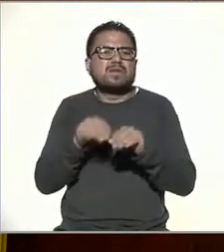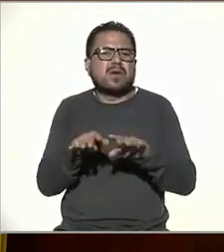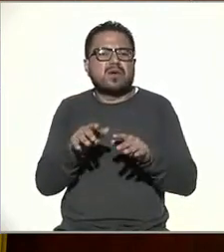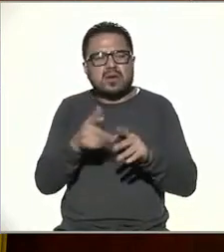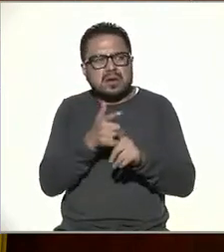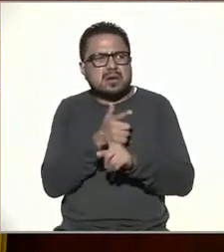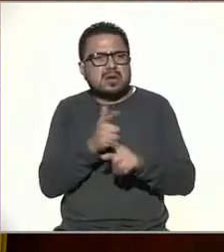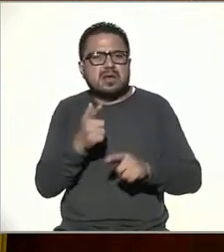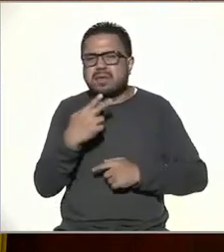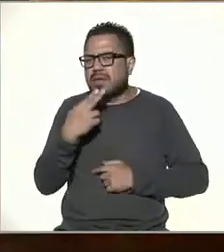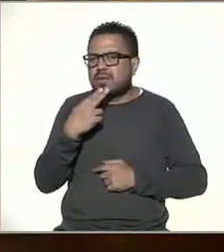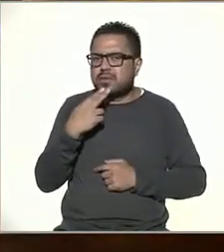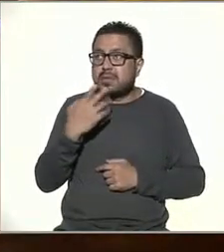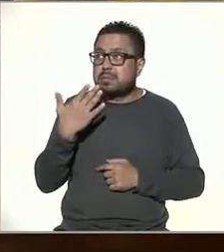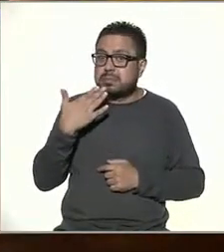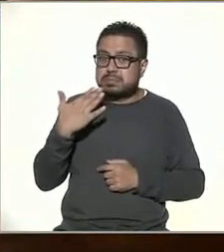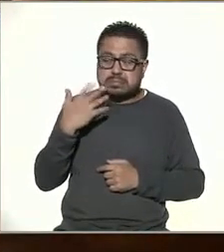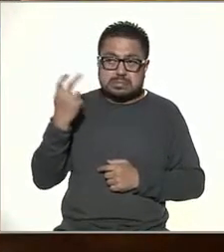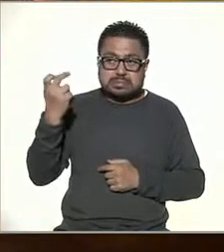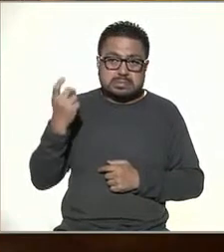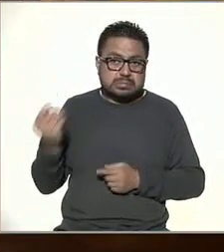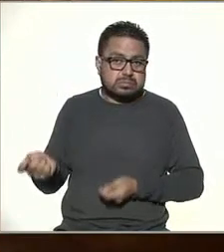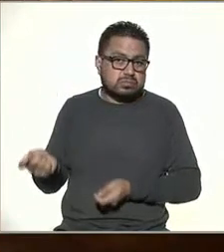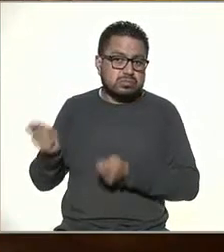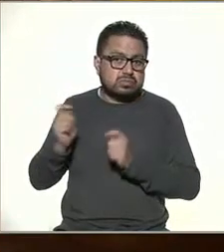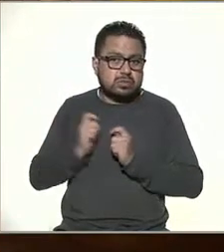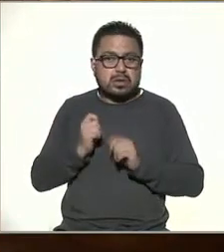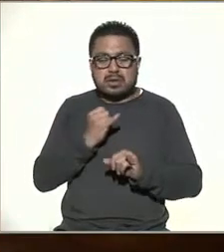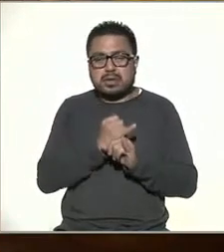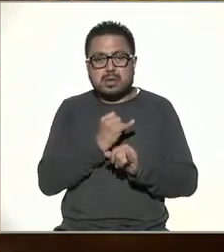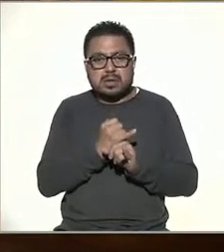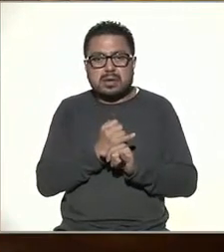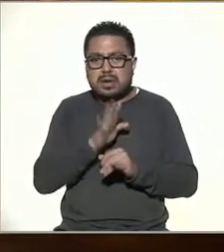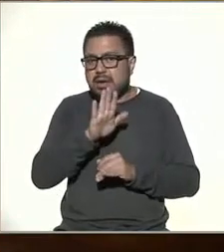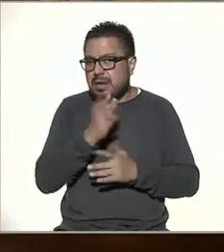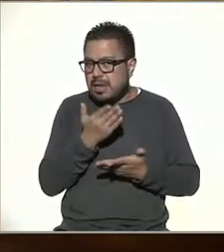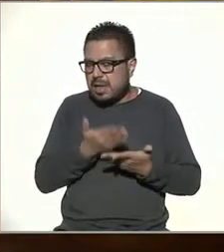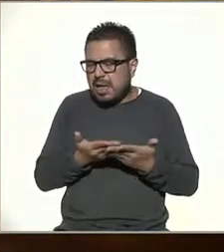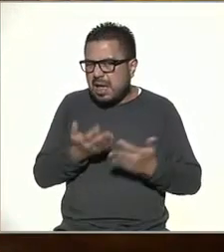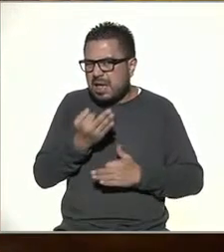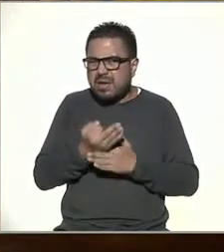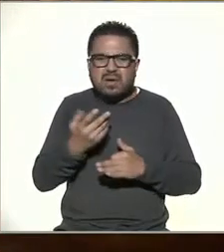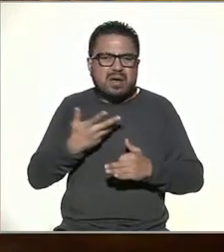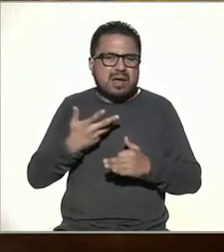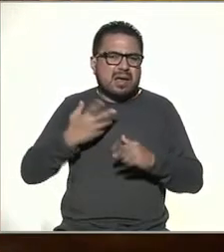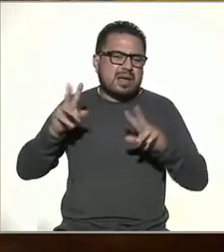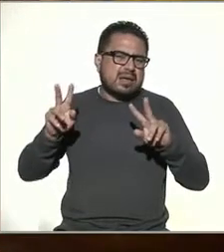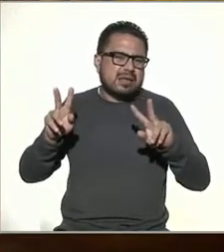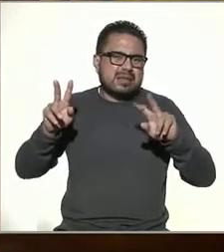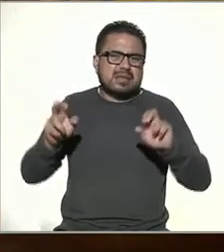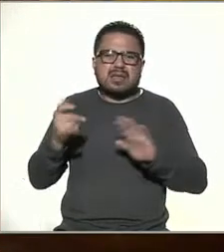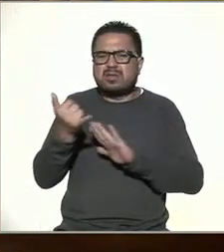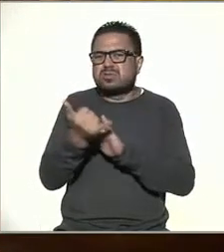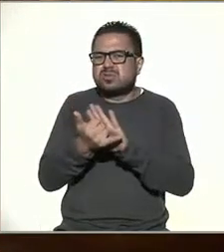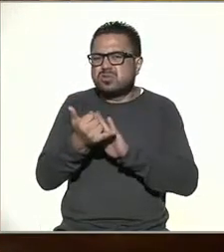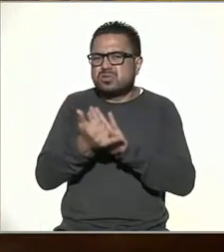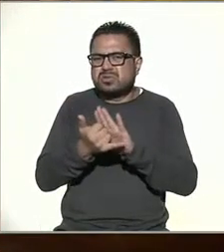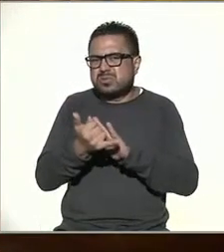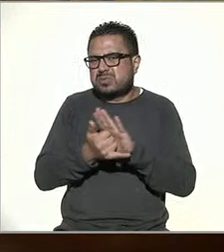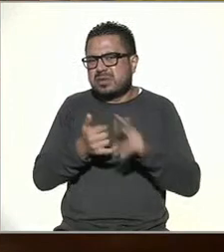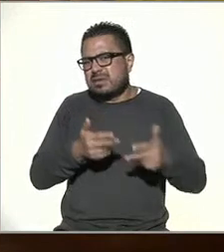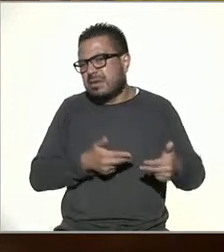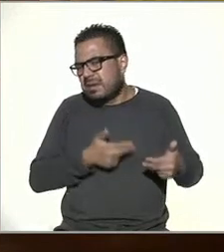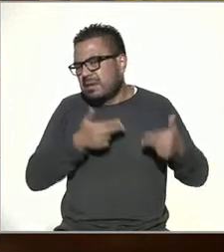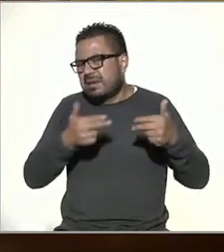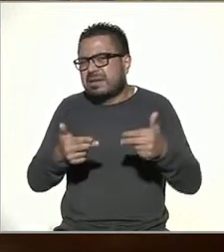uso muy bien pues ahí está lo que nos ofrece internet ahora hay este asunto de los youtubers y los generadores